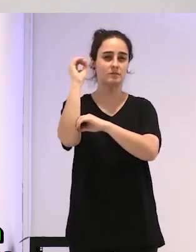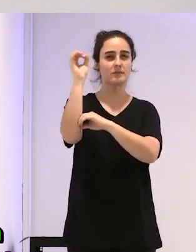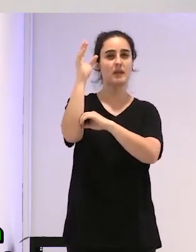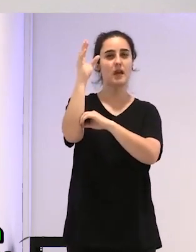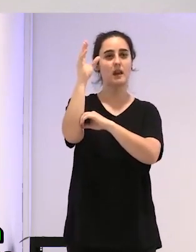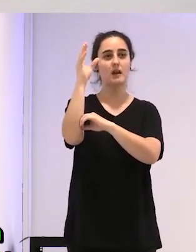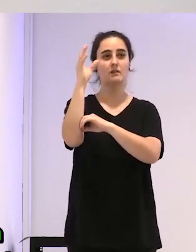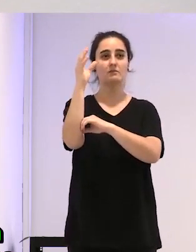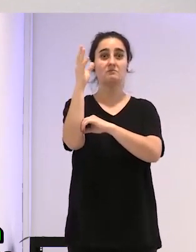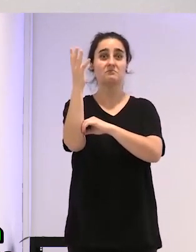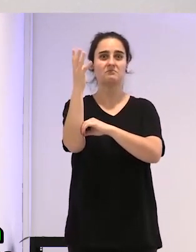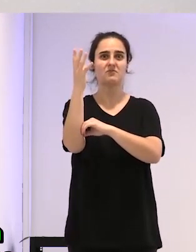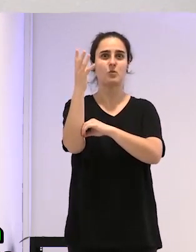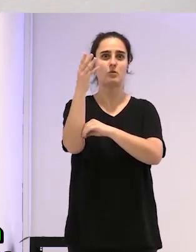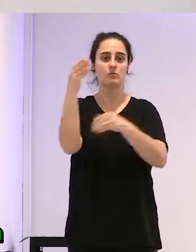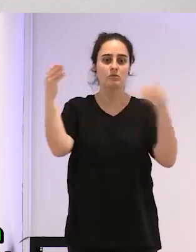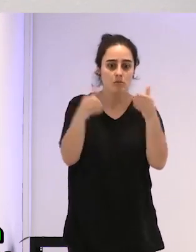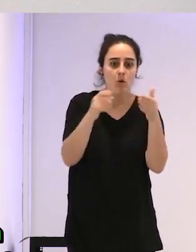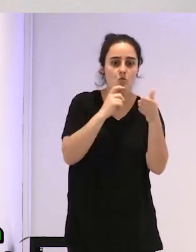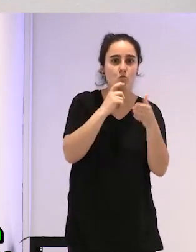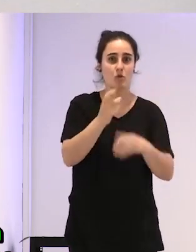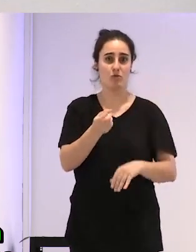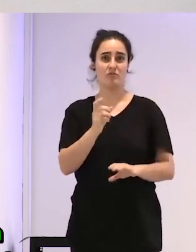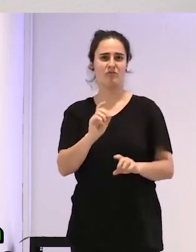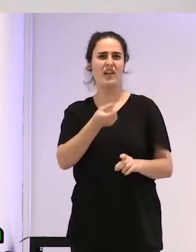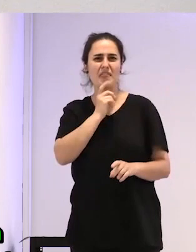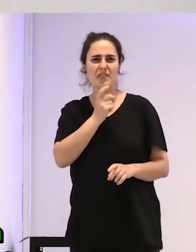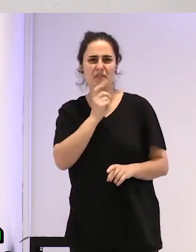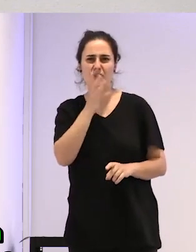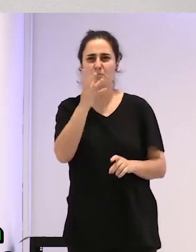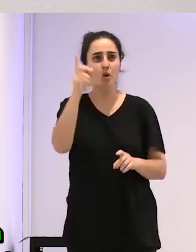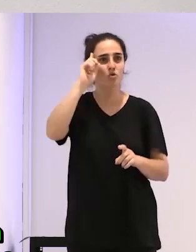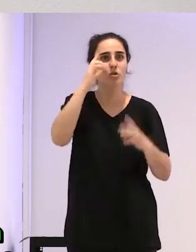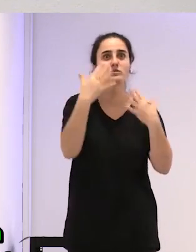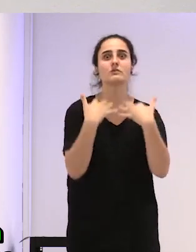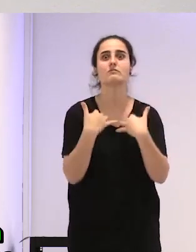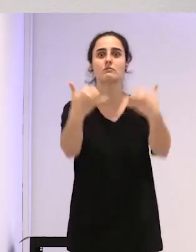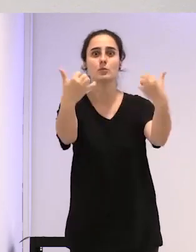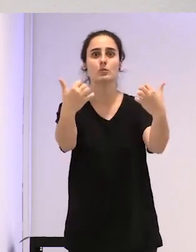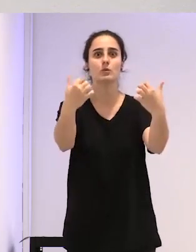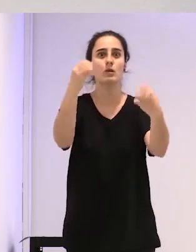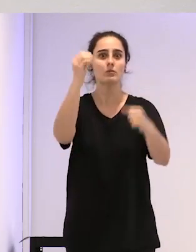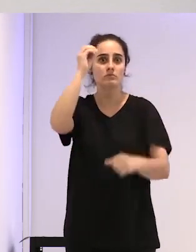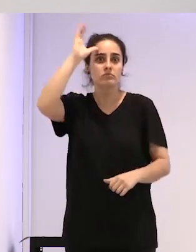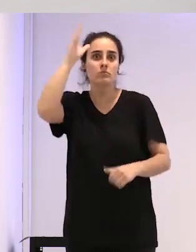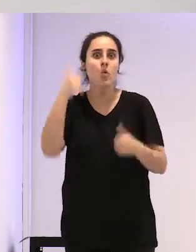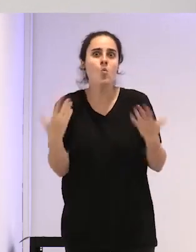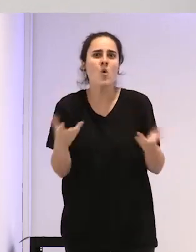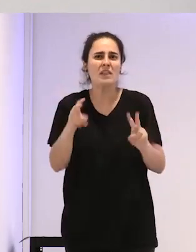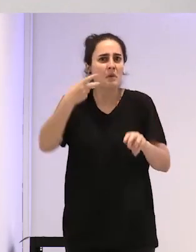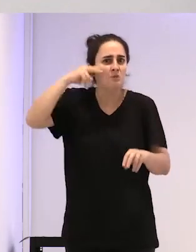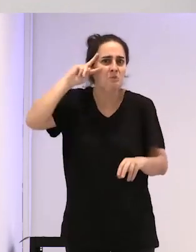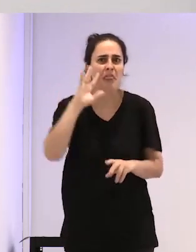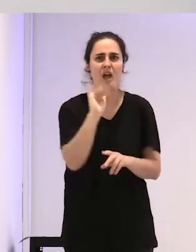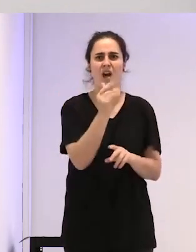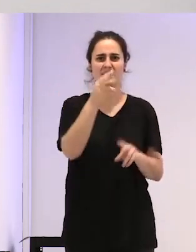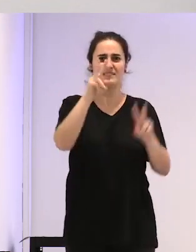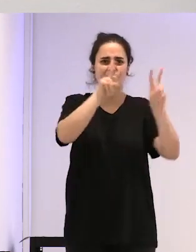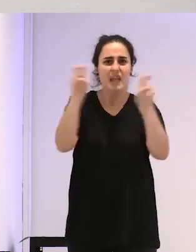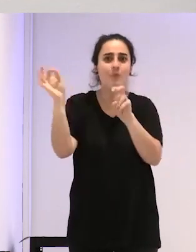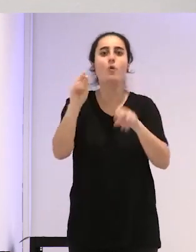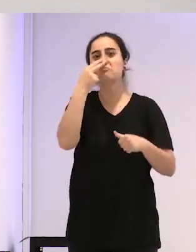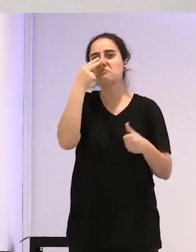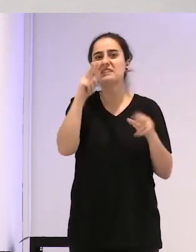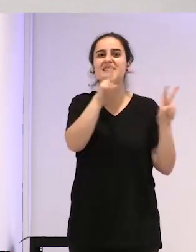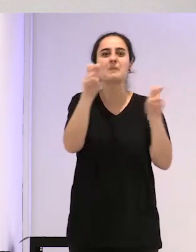un público que no sabe ni qué conocimientos tiene sobre el tema, ni qué intereses, ¿no? Por